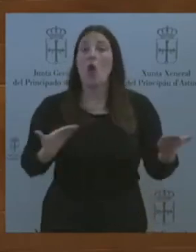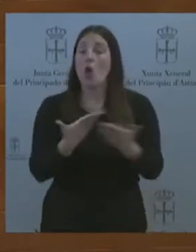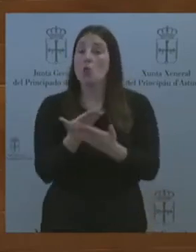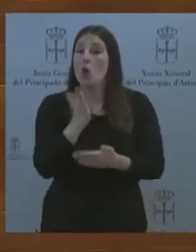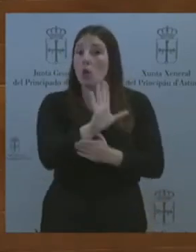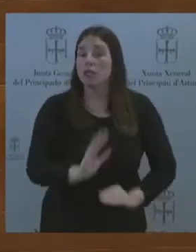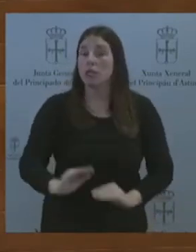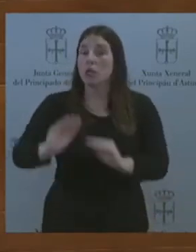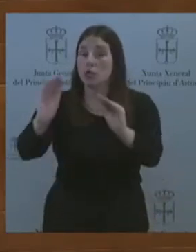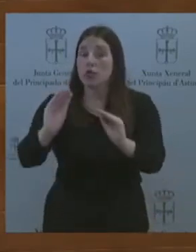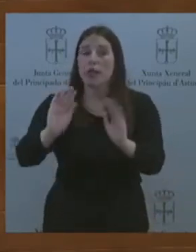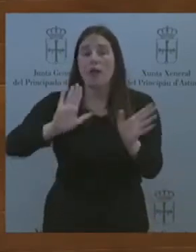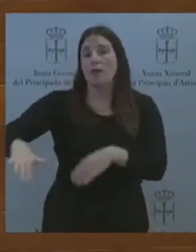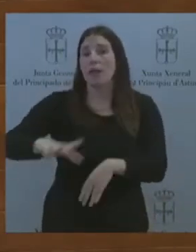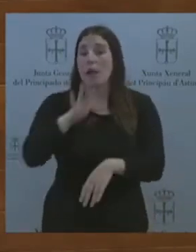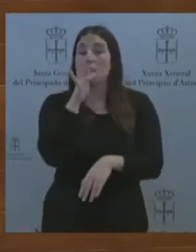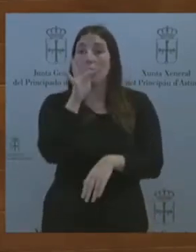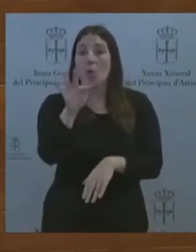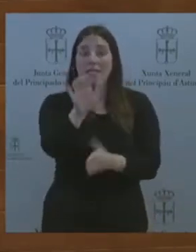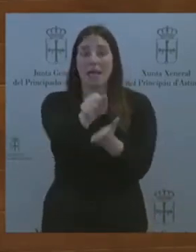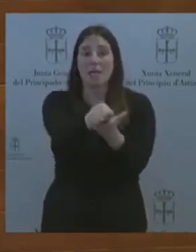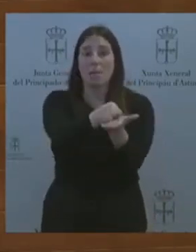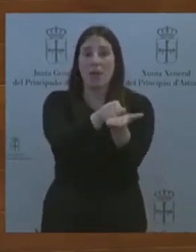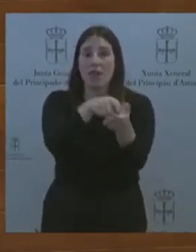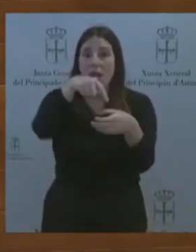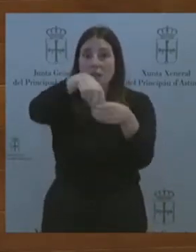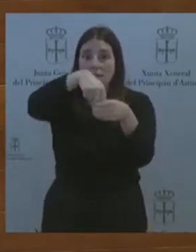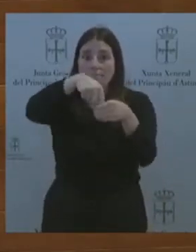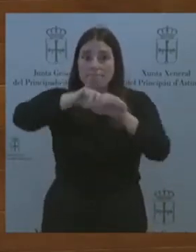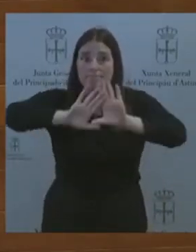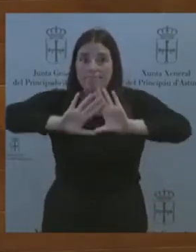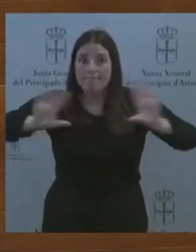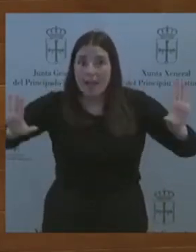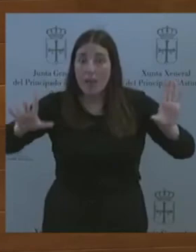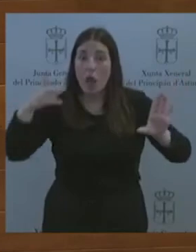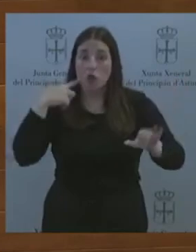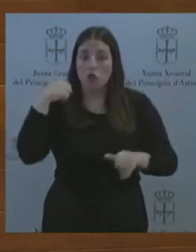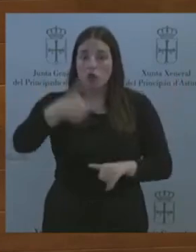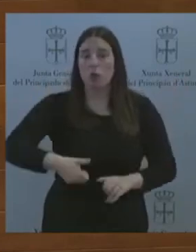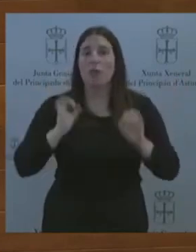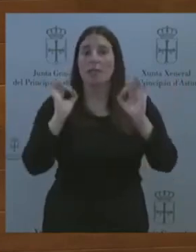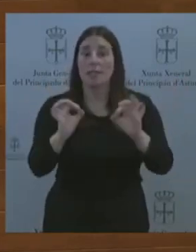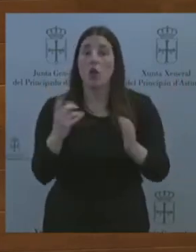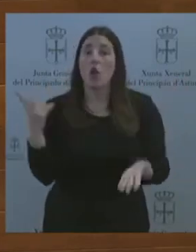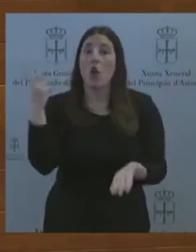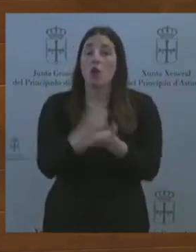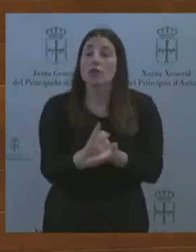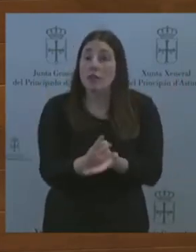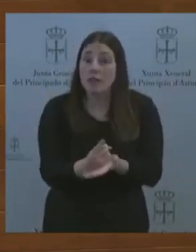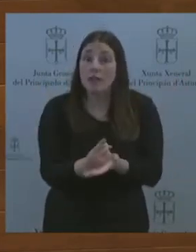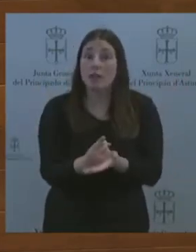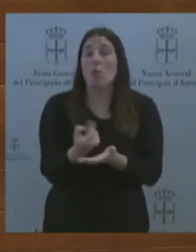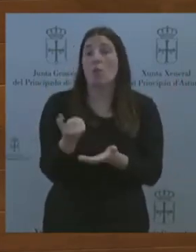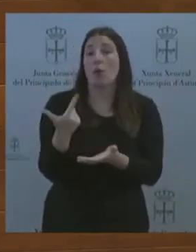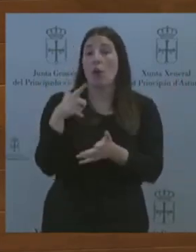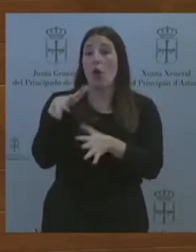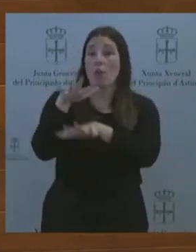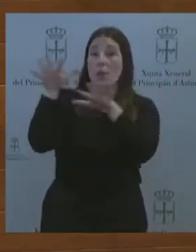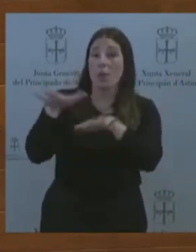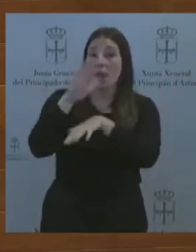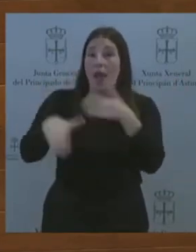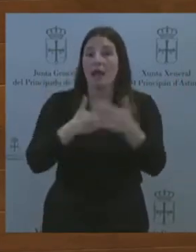señorías, tal y como nos tienen acostumbrados. Otra vez solo serán relleno hasta las próximas elecciones. Todos lo sabemos